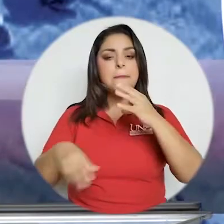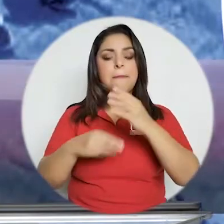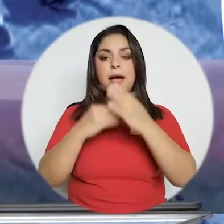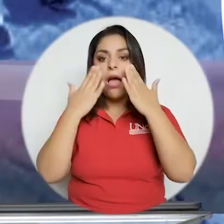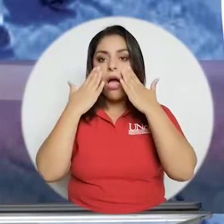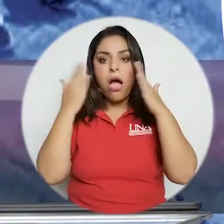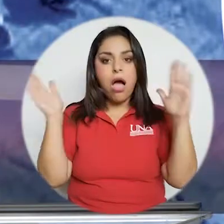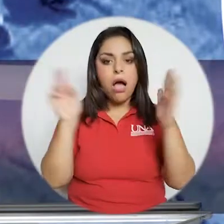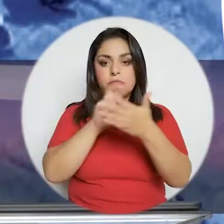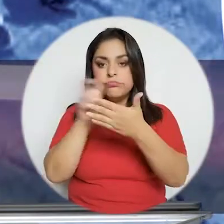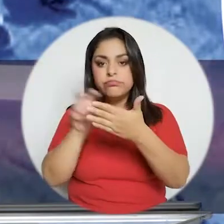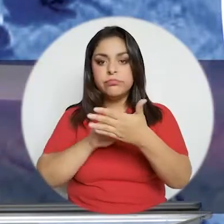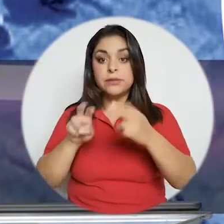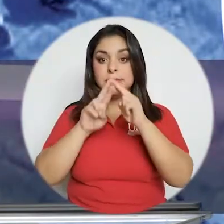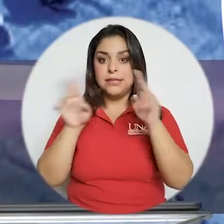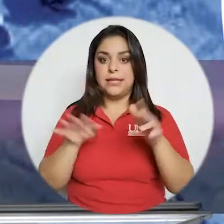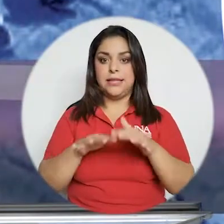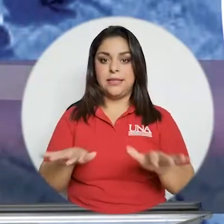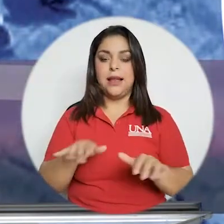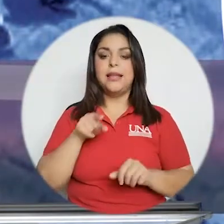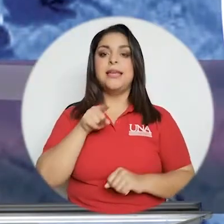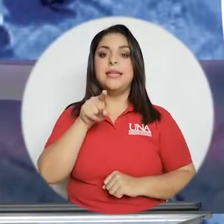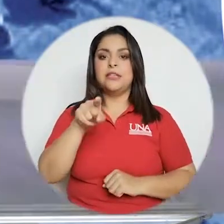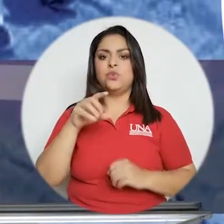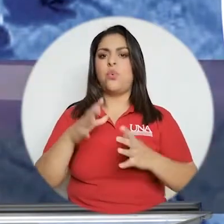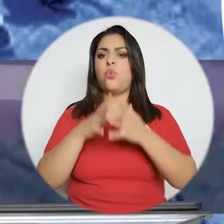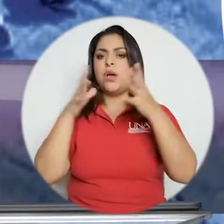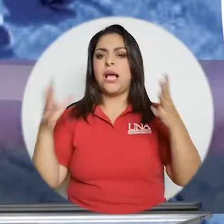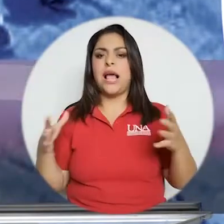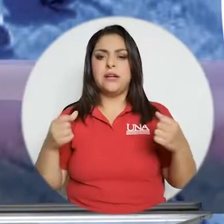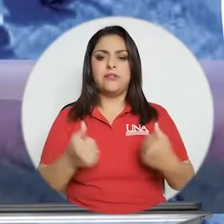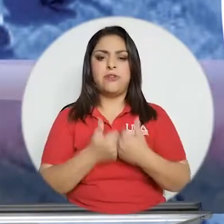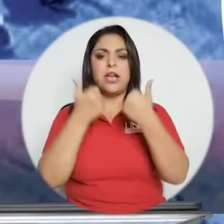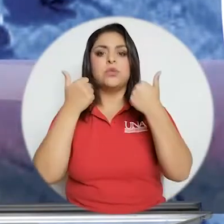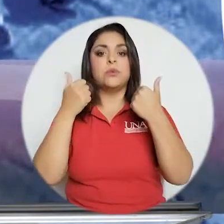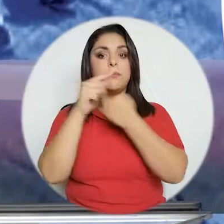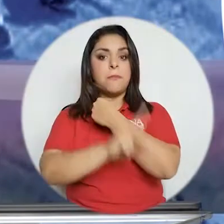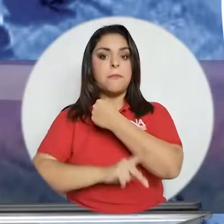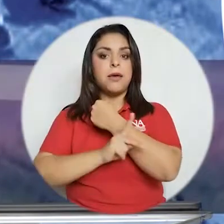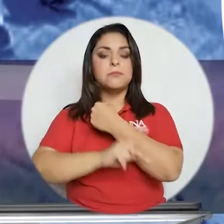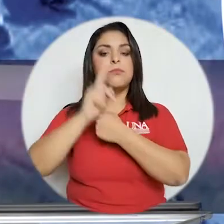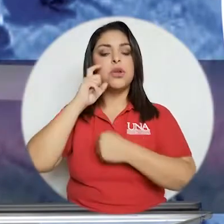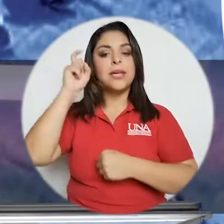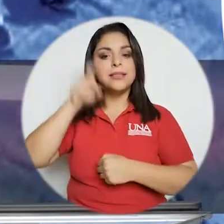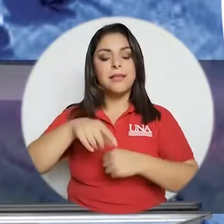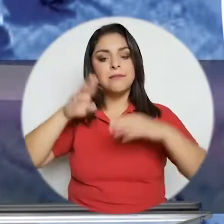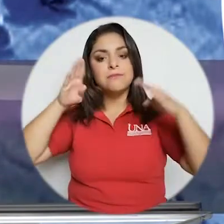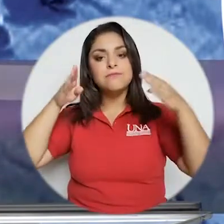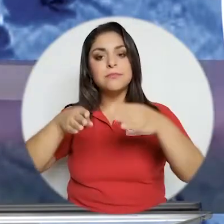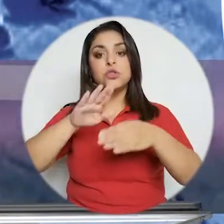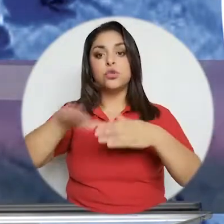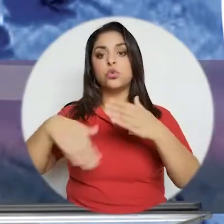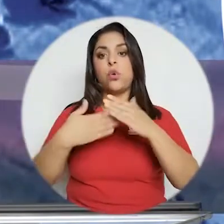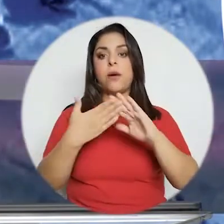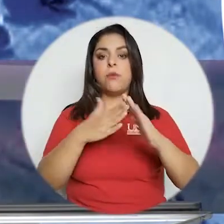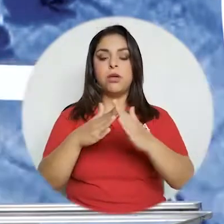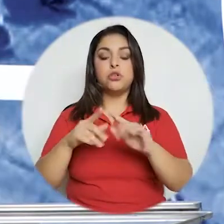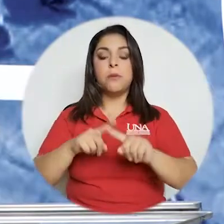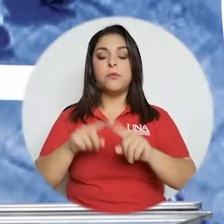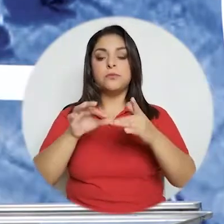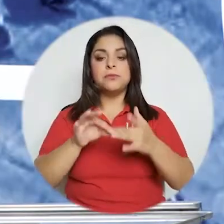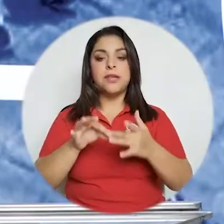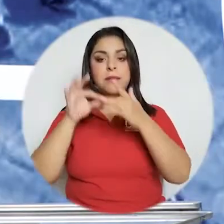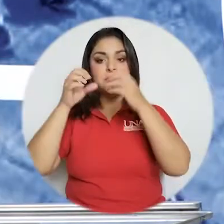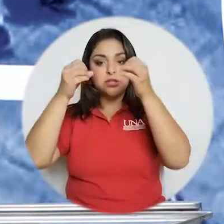analfabetismo digital y que esto significa un gran reto para el país porque hay que trabajar en esto con toda la población